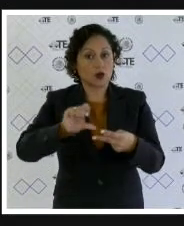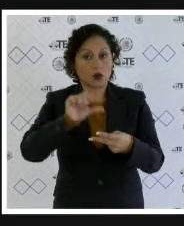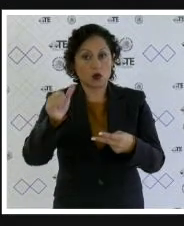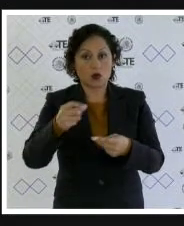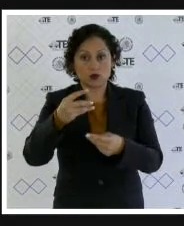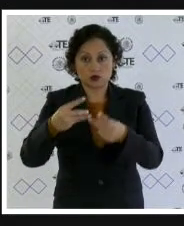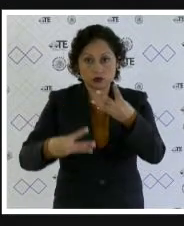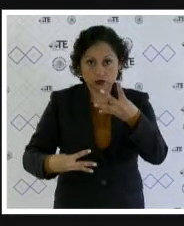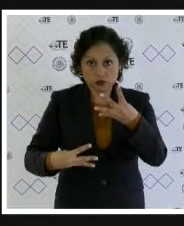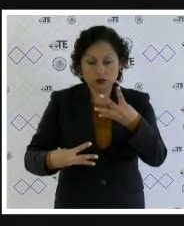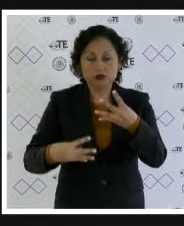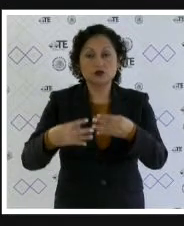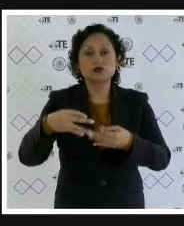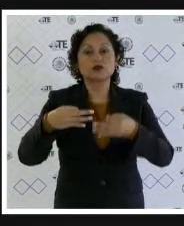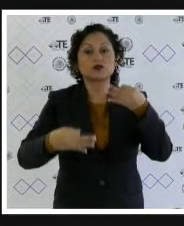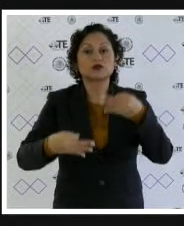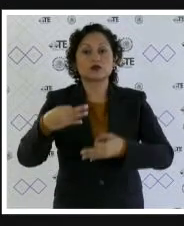resolución